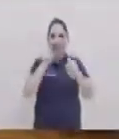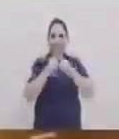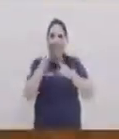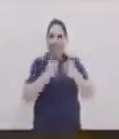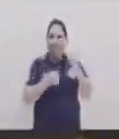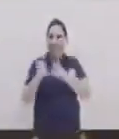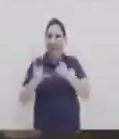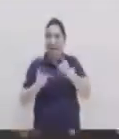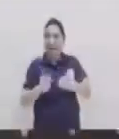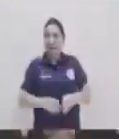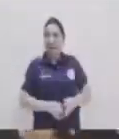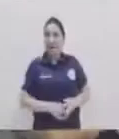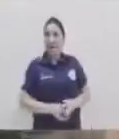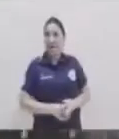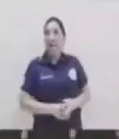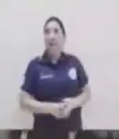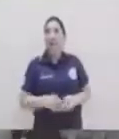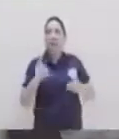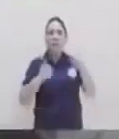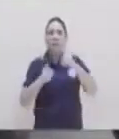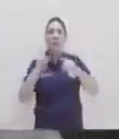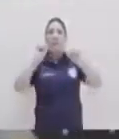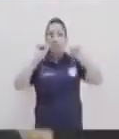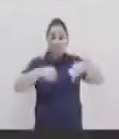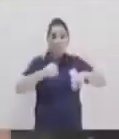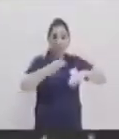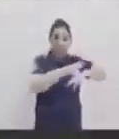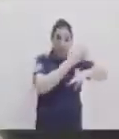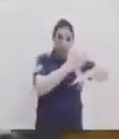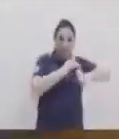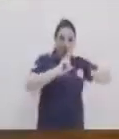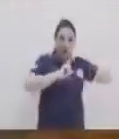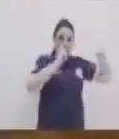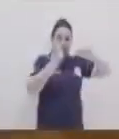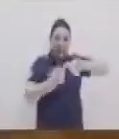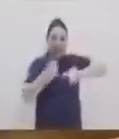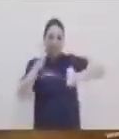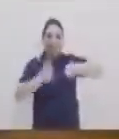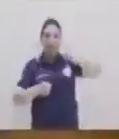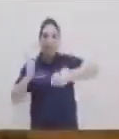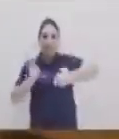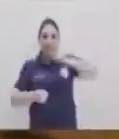Entonces, y suena re bien, ¿verdad? O Metallica Marima, entonces, que era como...